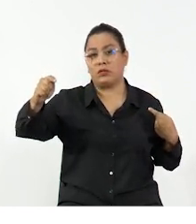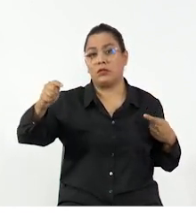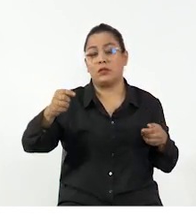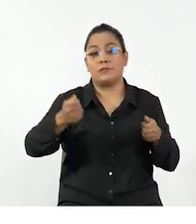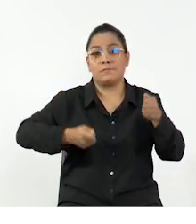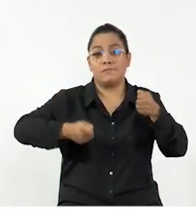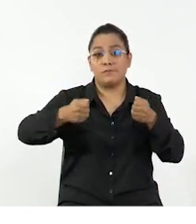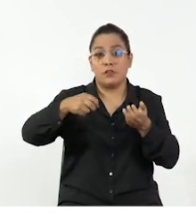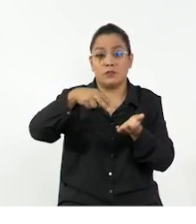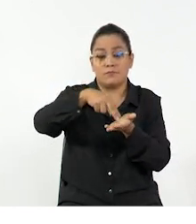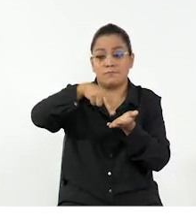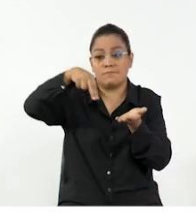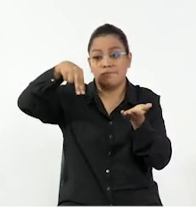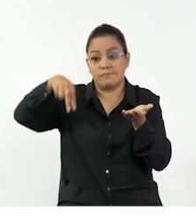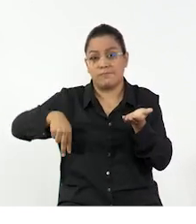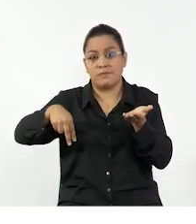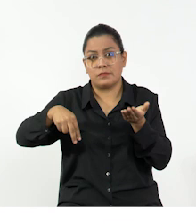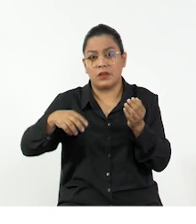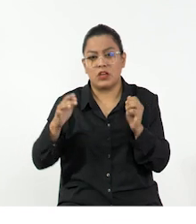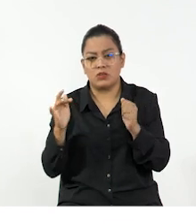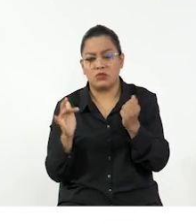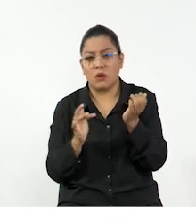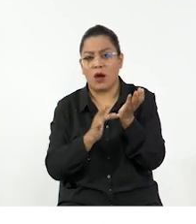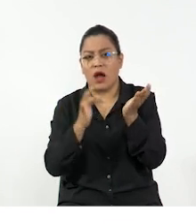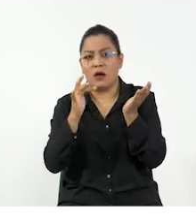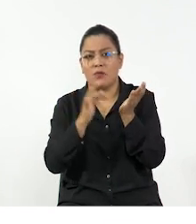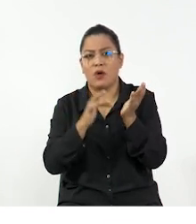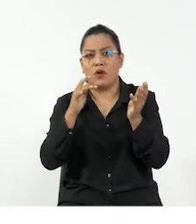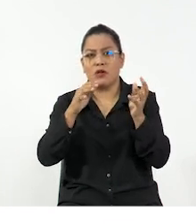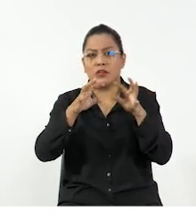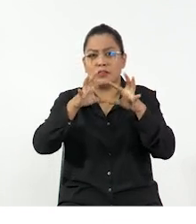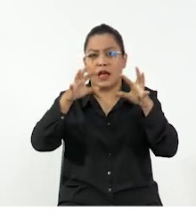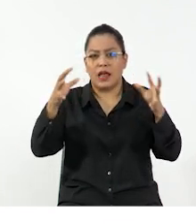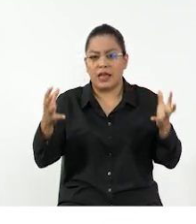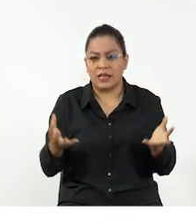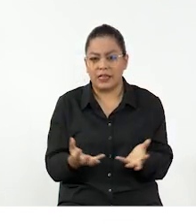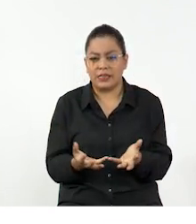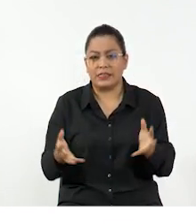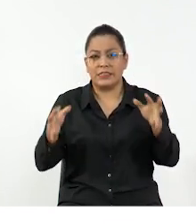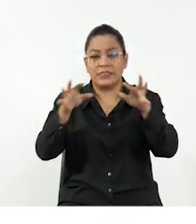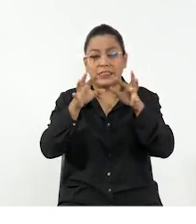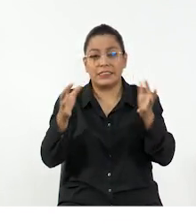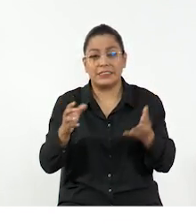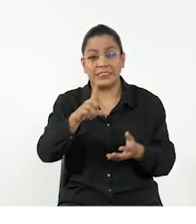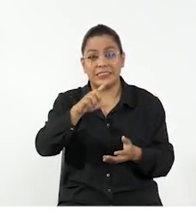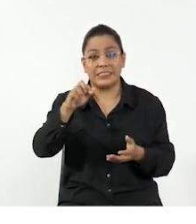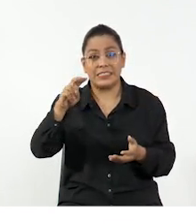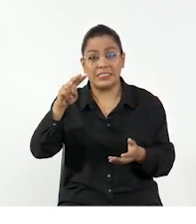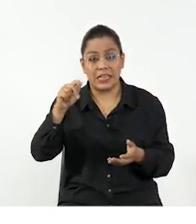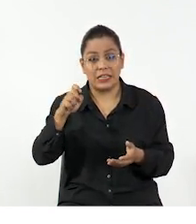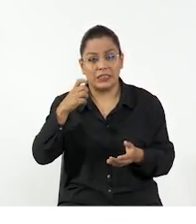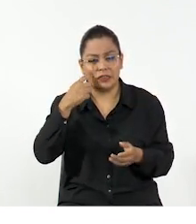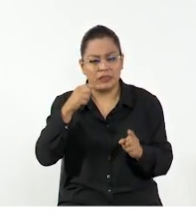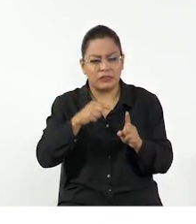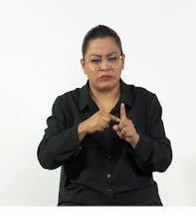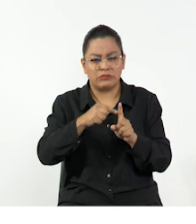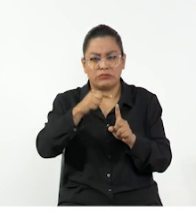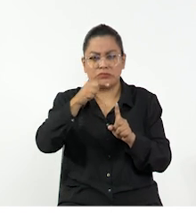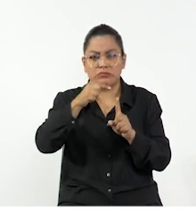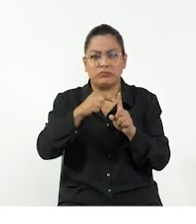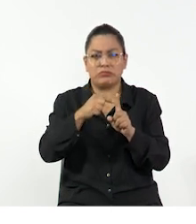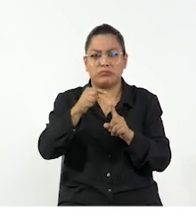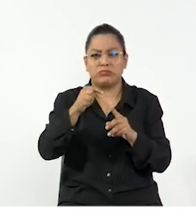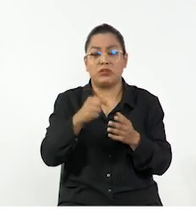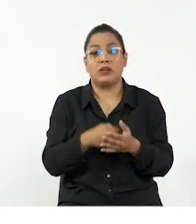si nosotros al bajarnos de nuestro vehículo tocáramos las llantas del vehículo, nos damos cuenta que las llantas han incrementado su